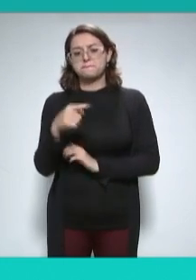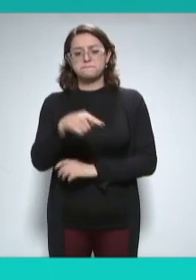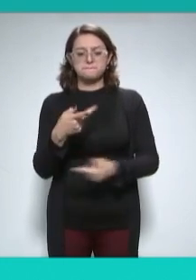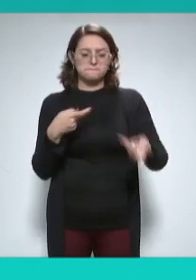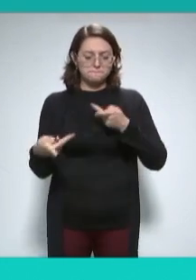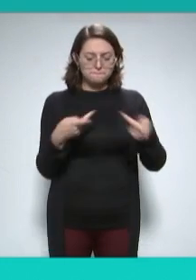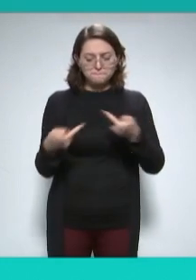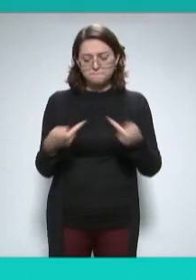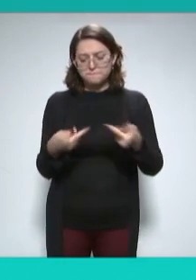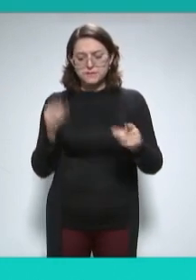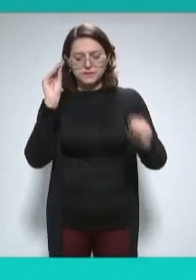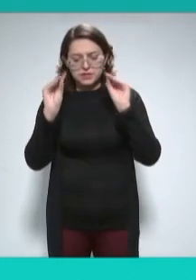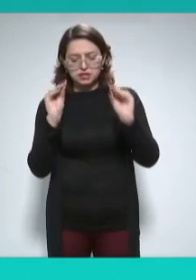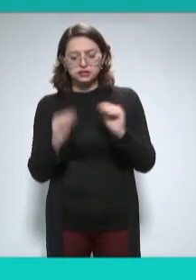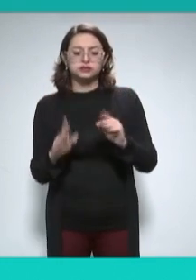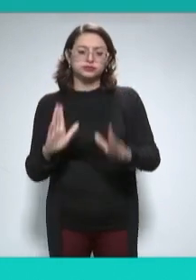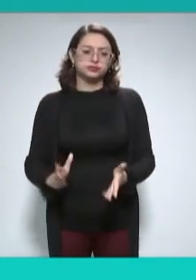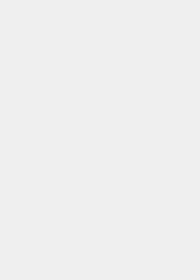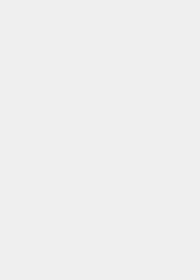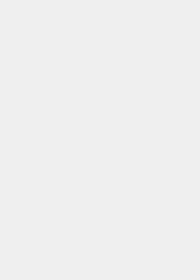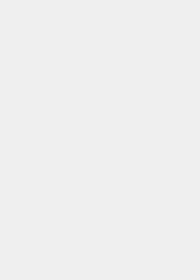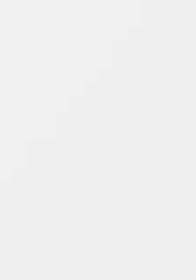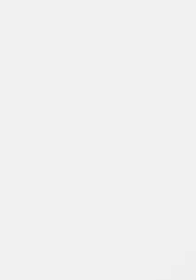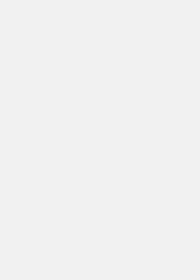elaboración del plan maestro requerido y la entrega al particular.